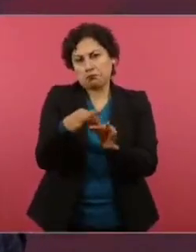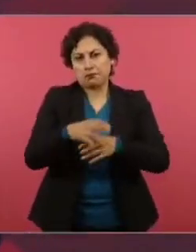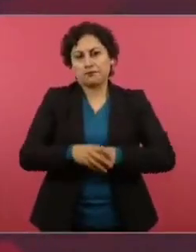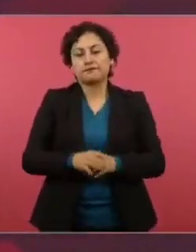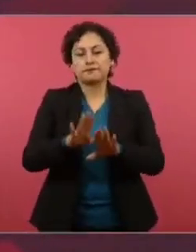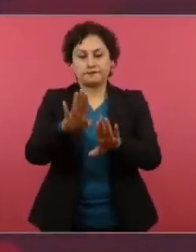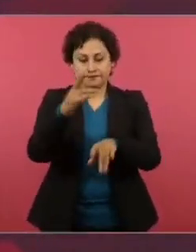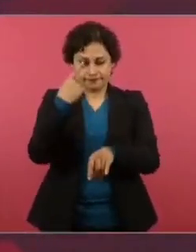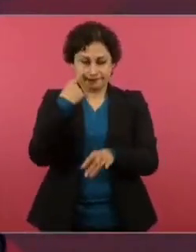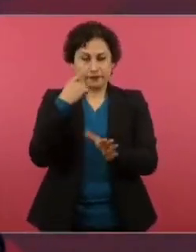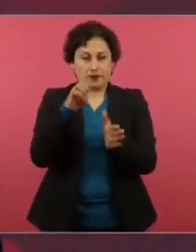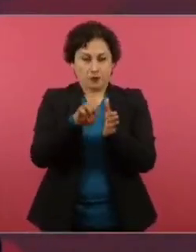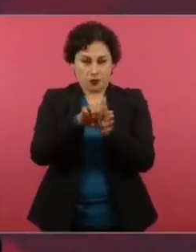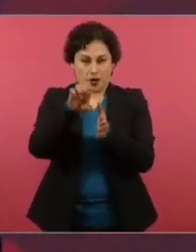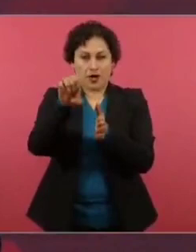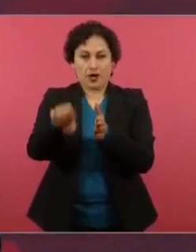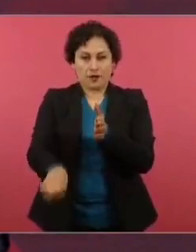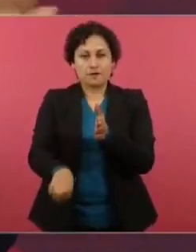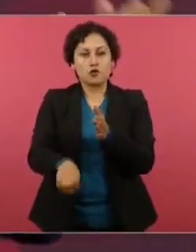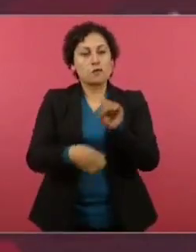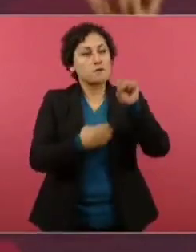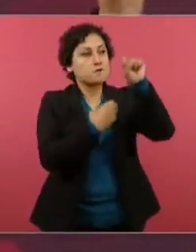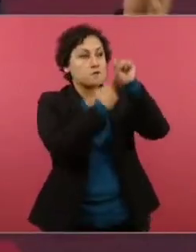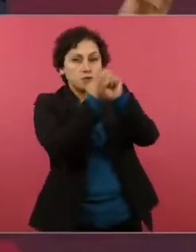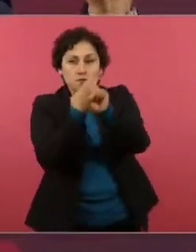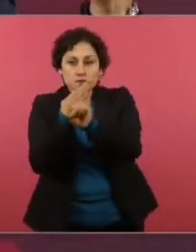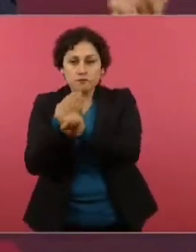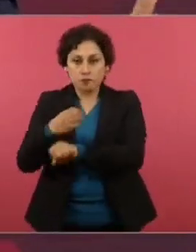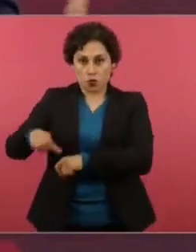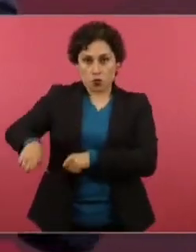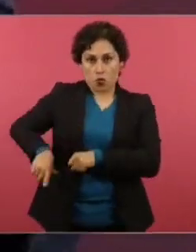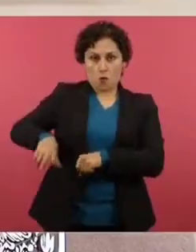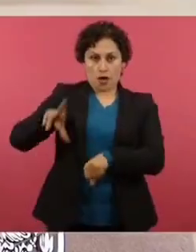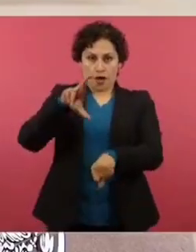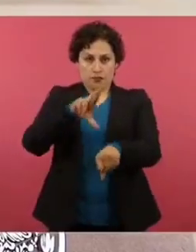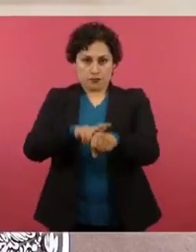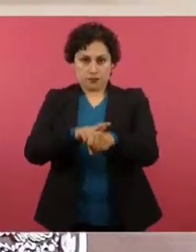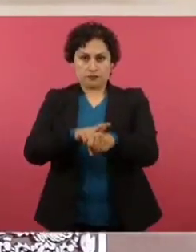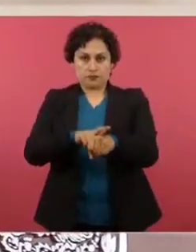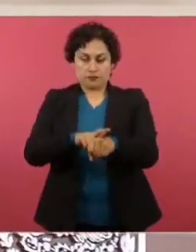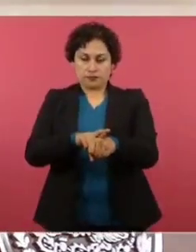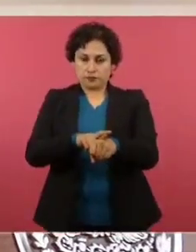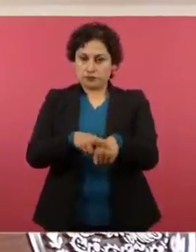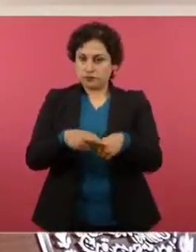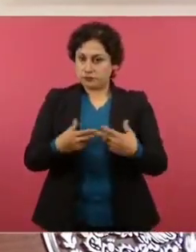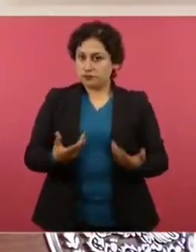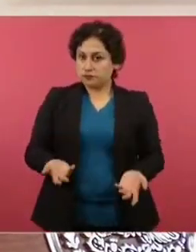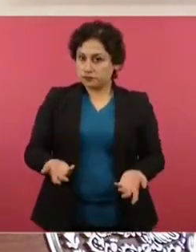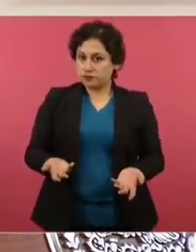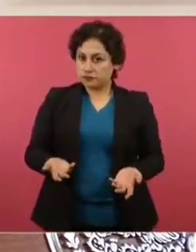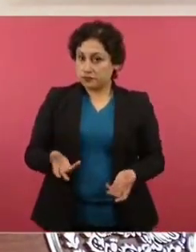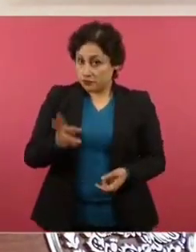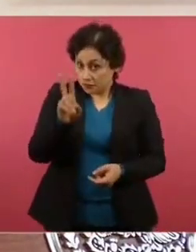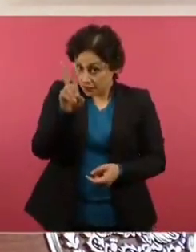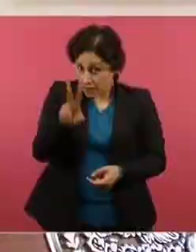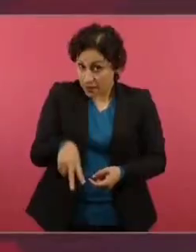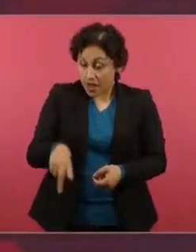los gobernadores, ¿qué esos tienen más